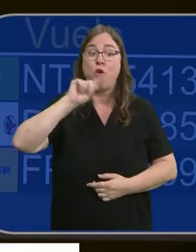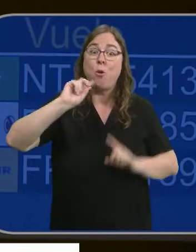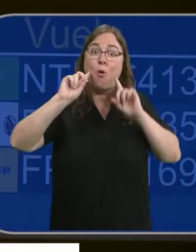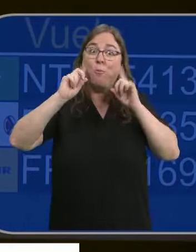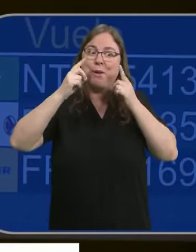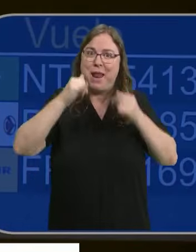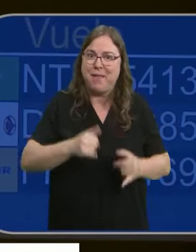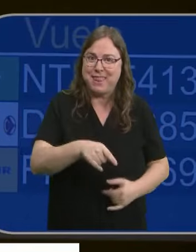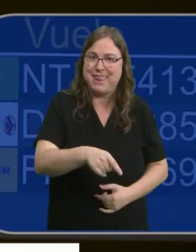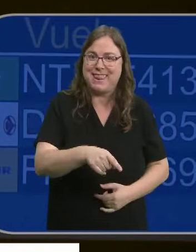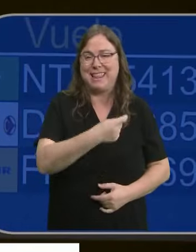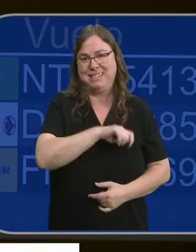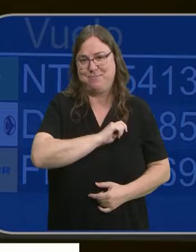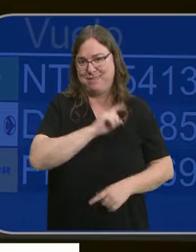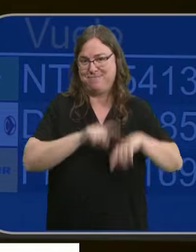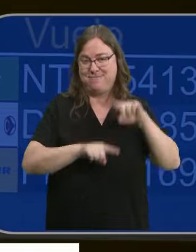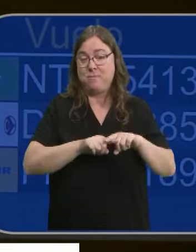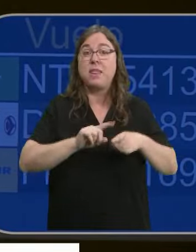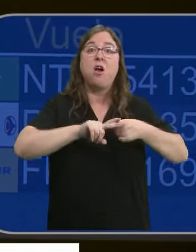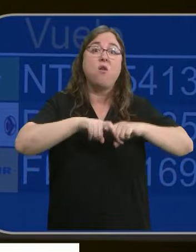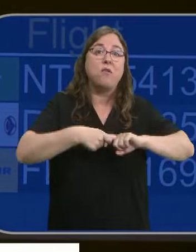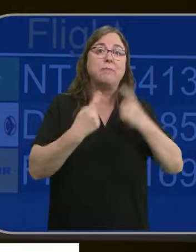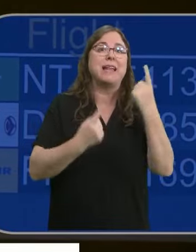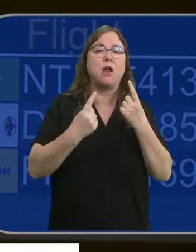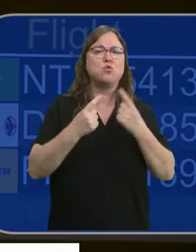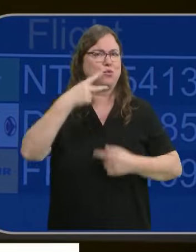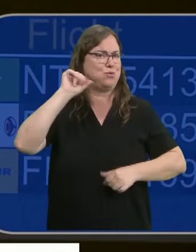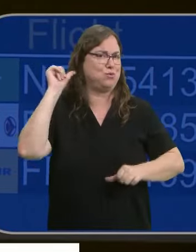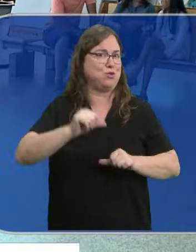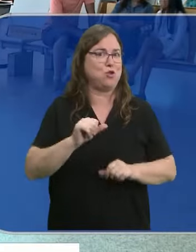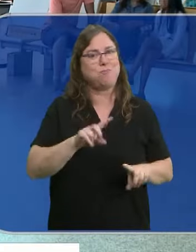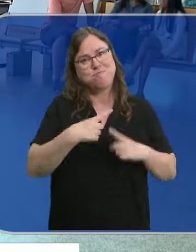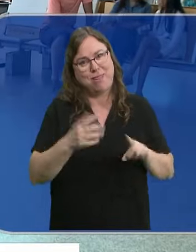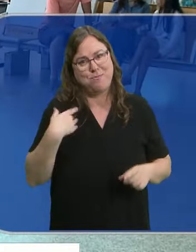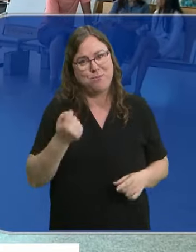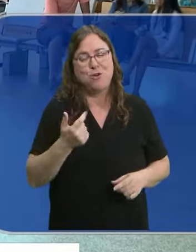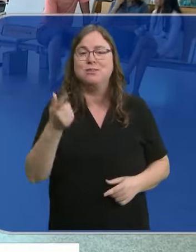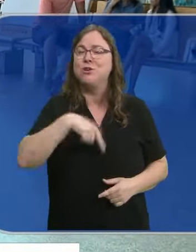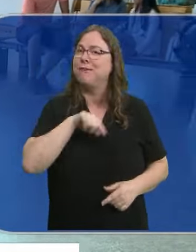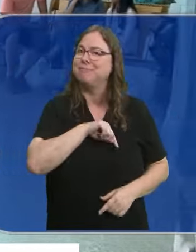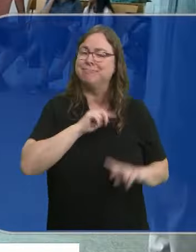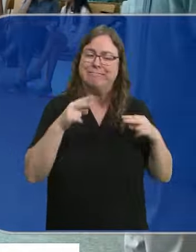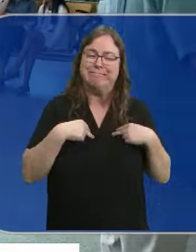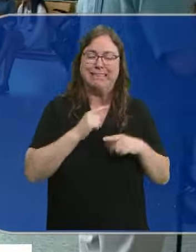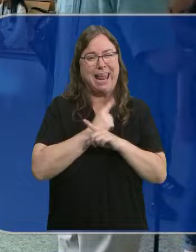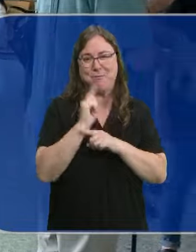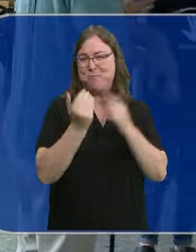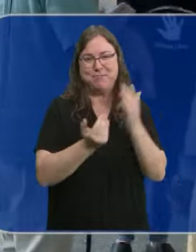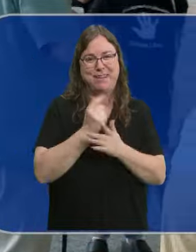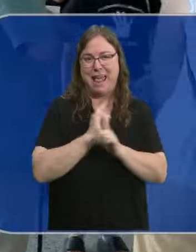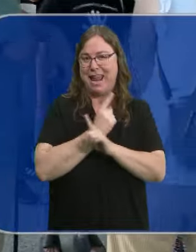pisan por primera vez. España también entre las familias, algunos veteranos, otros no tanto, pero todos reconocen esos nervios del primer día.